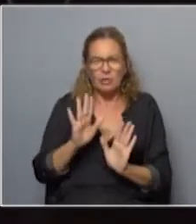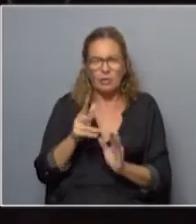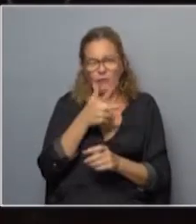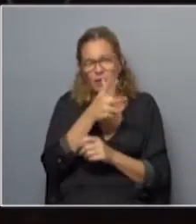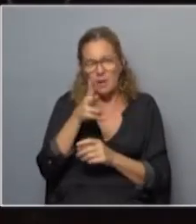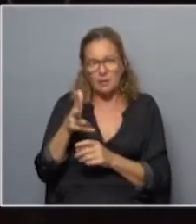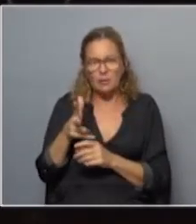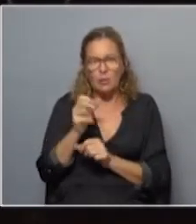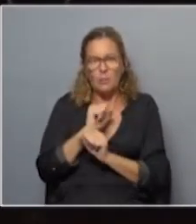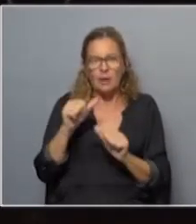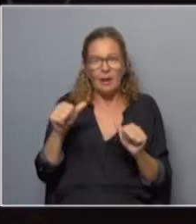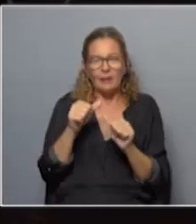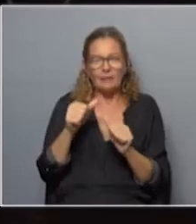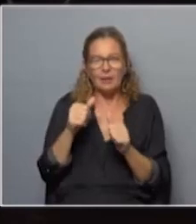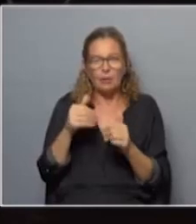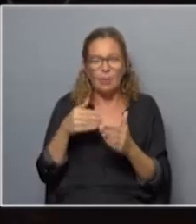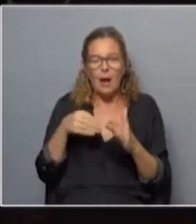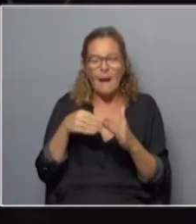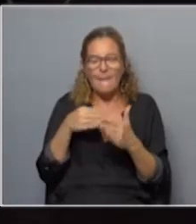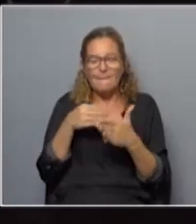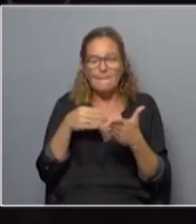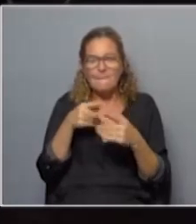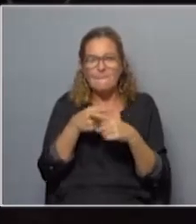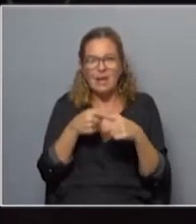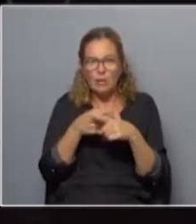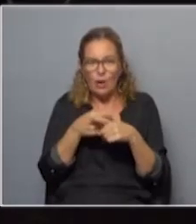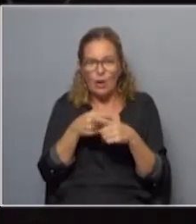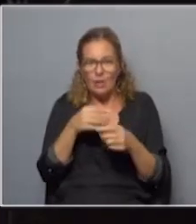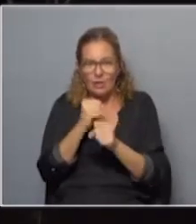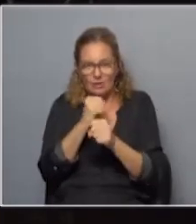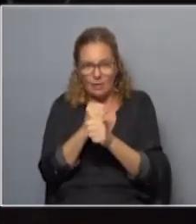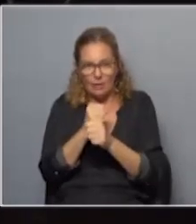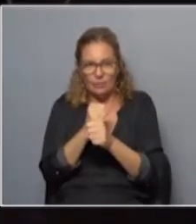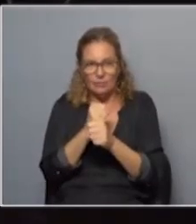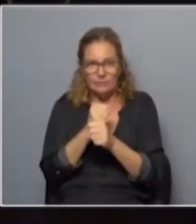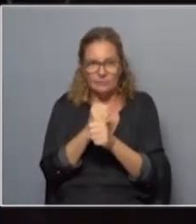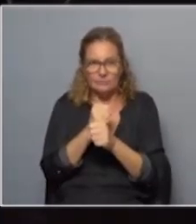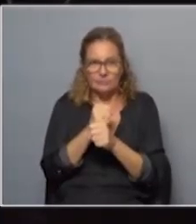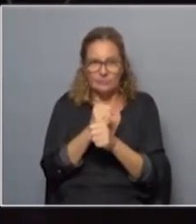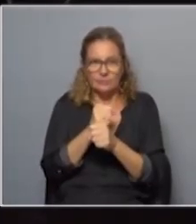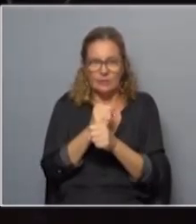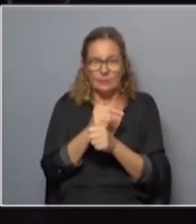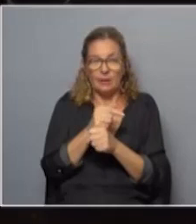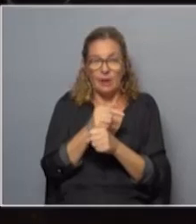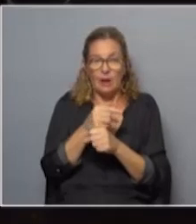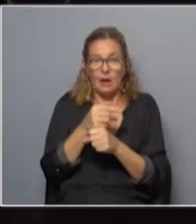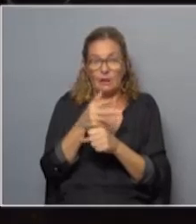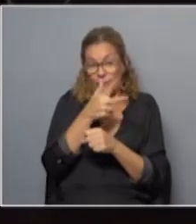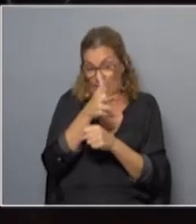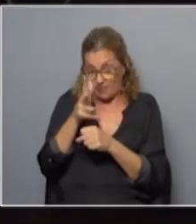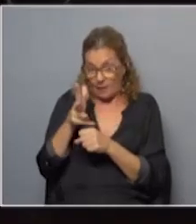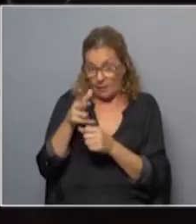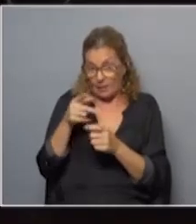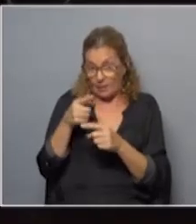filmar lo que no pueden hacer es entorpecer el procedimiento o sea si para filmar se interponen